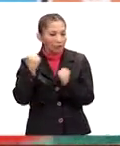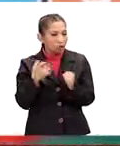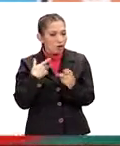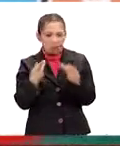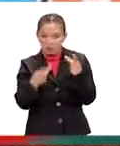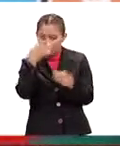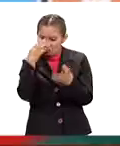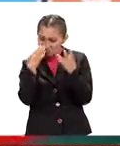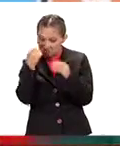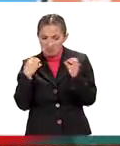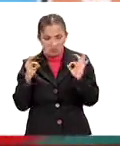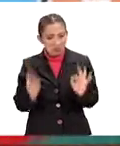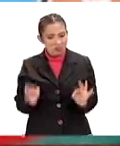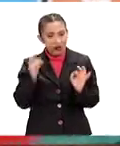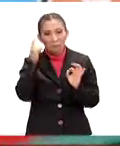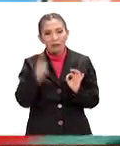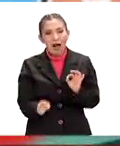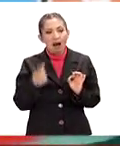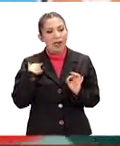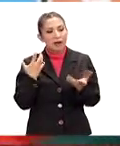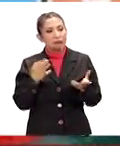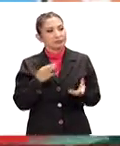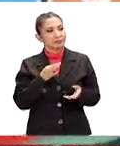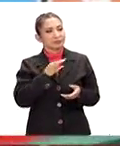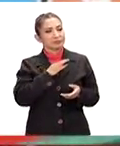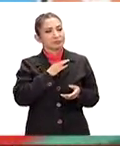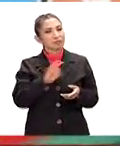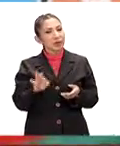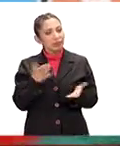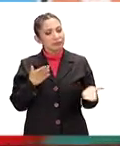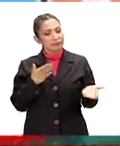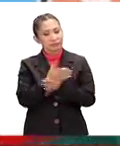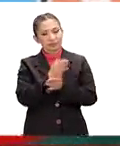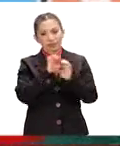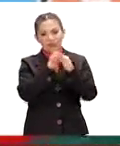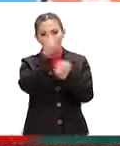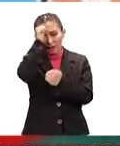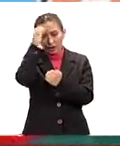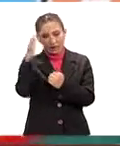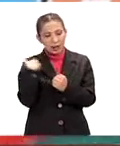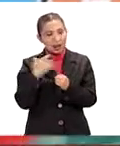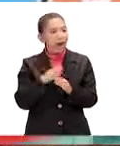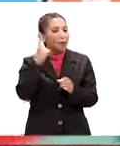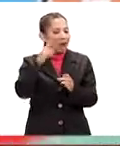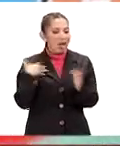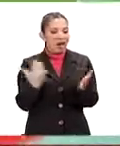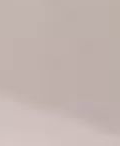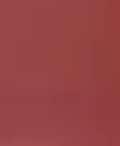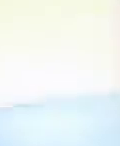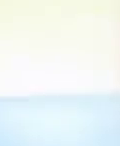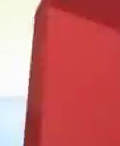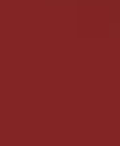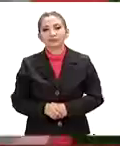preparados, yo creo, para poder ir al estadio Azteca a sacar la victoria.